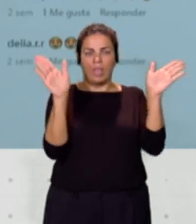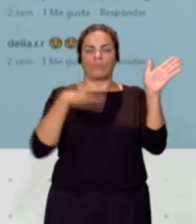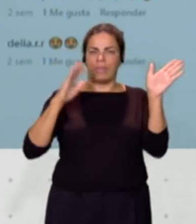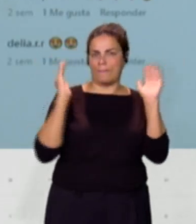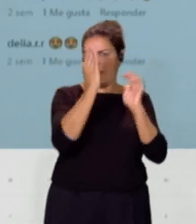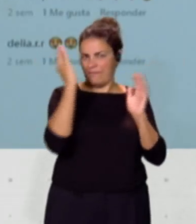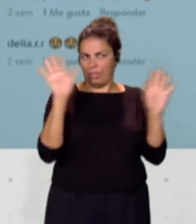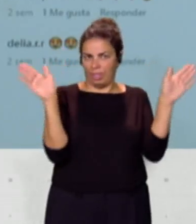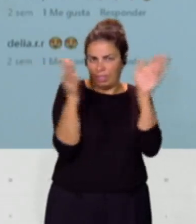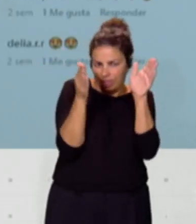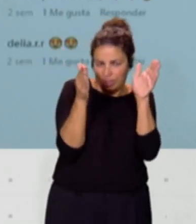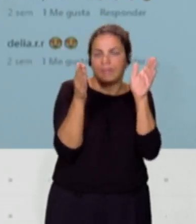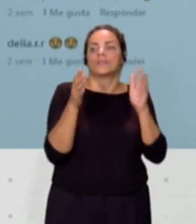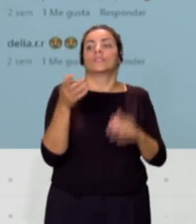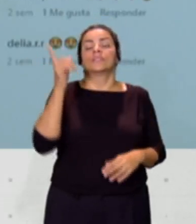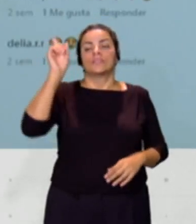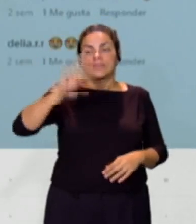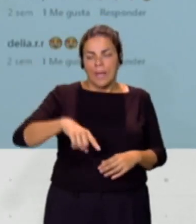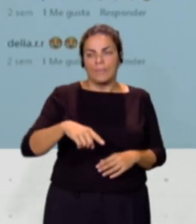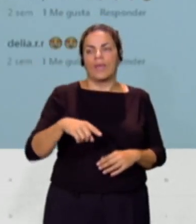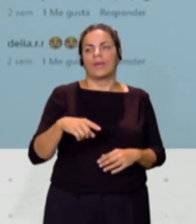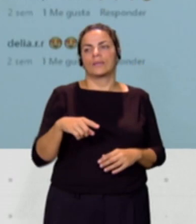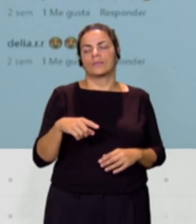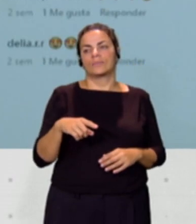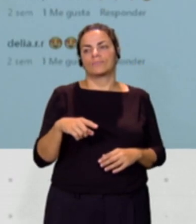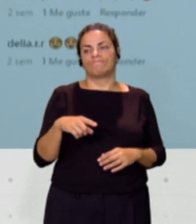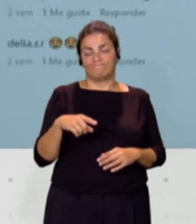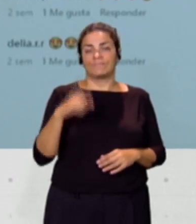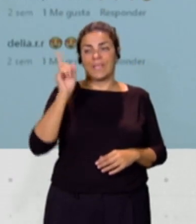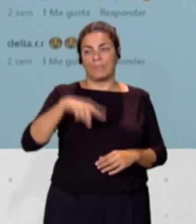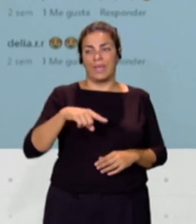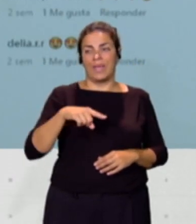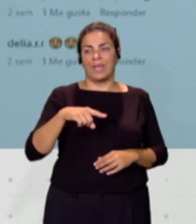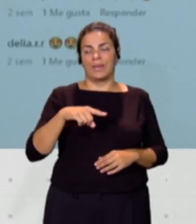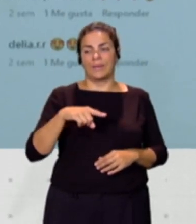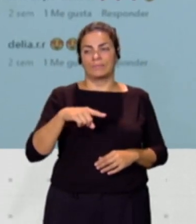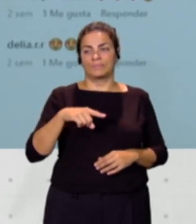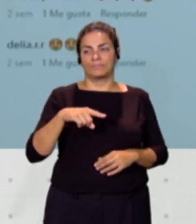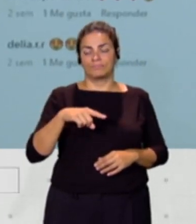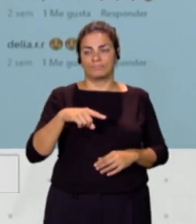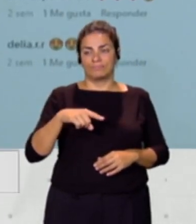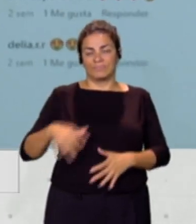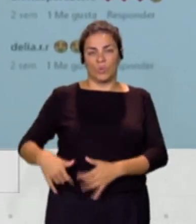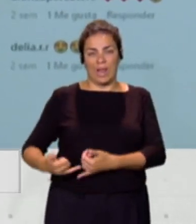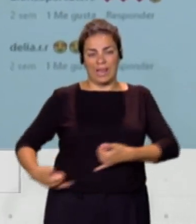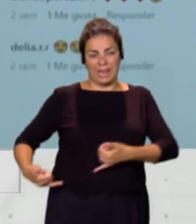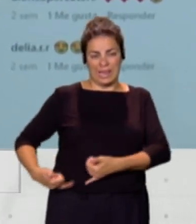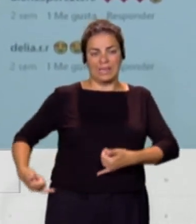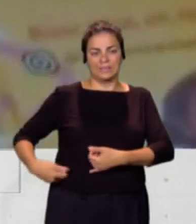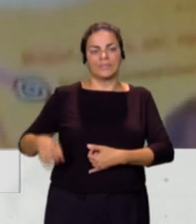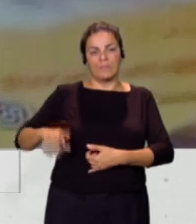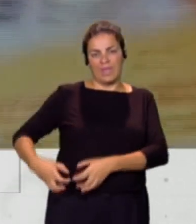También tiene unas tumoraciones en las arterias renales y